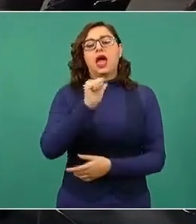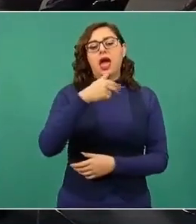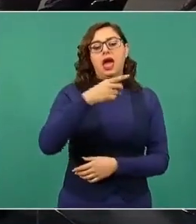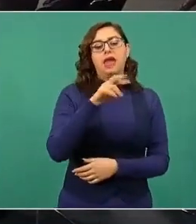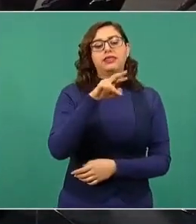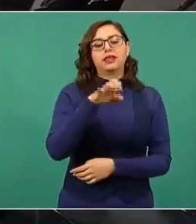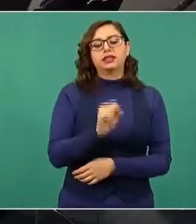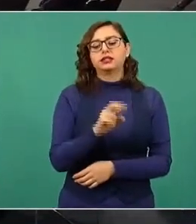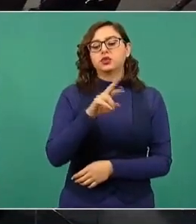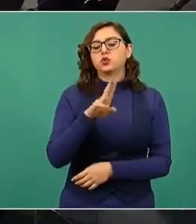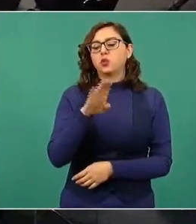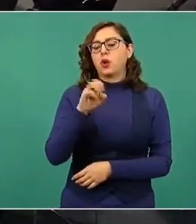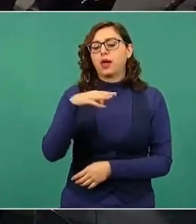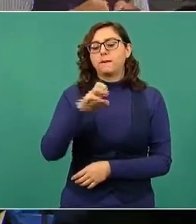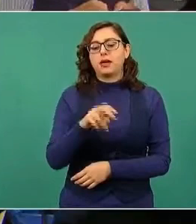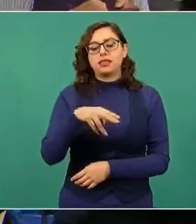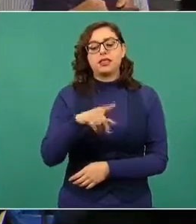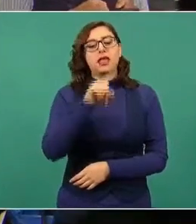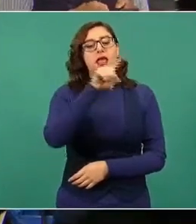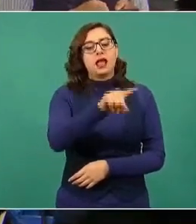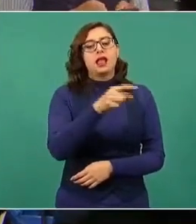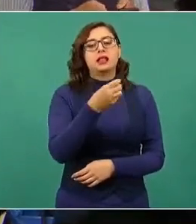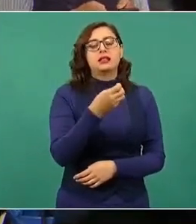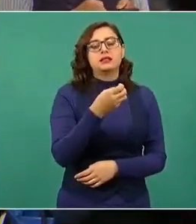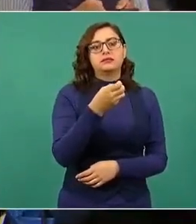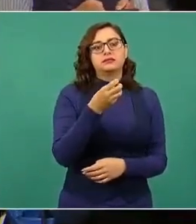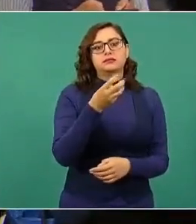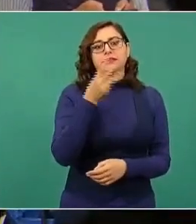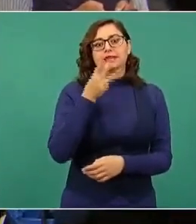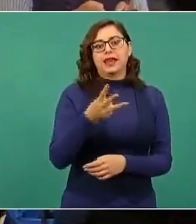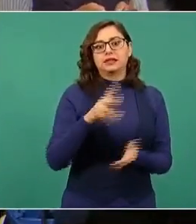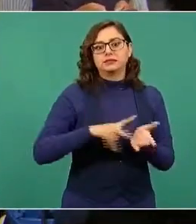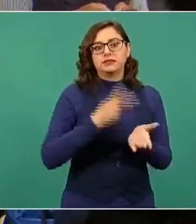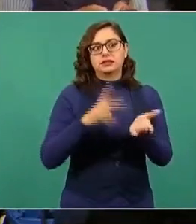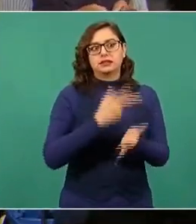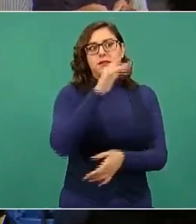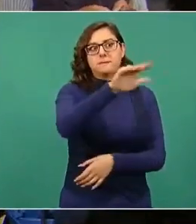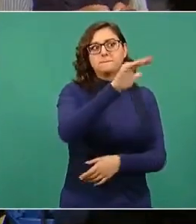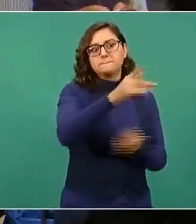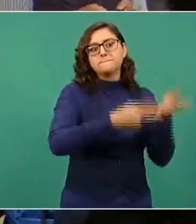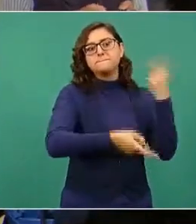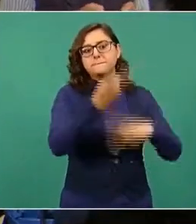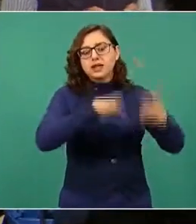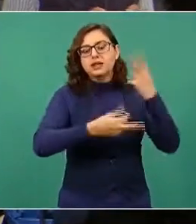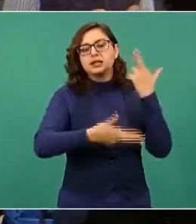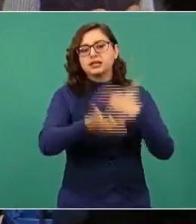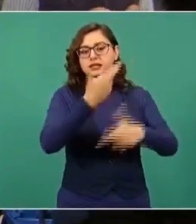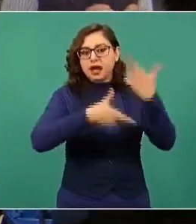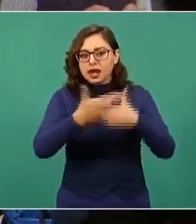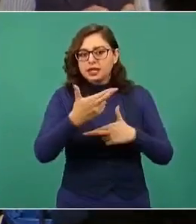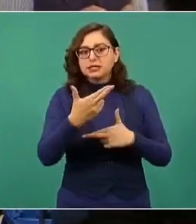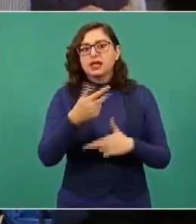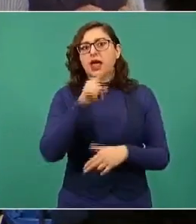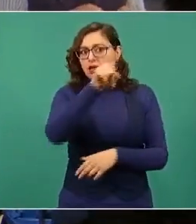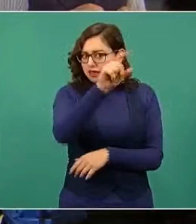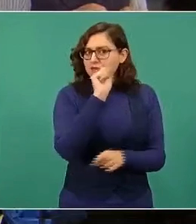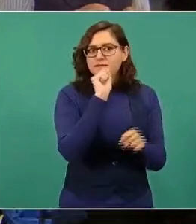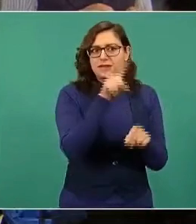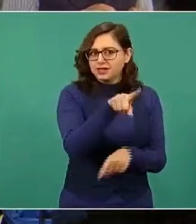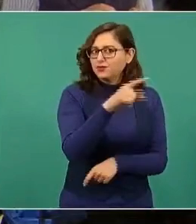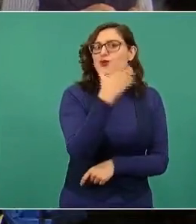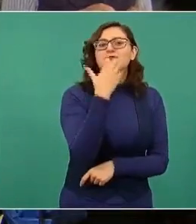que está acusado de violación y de abuso sexual. En nuestro país también lleva mucho tiempo también refugiado de alguna manera en Israel.